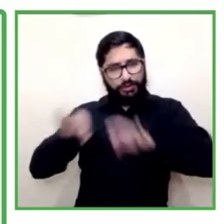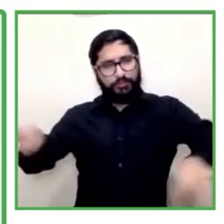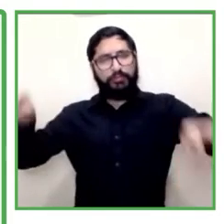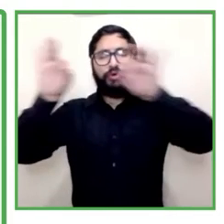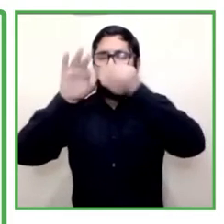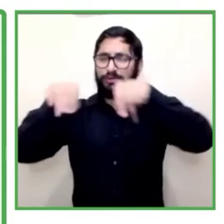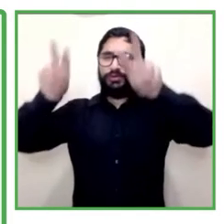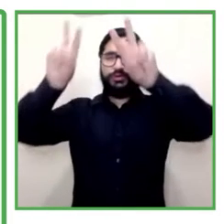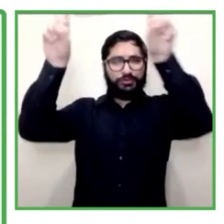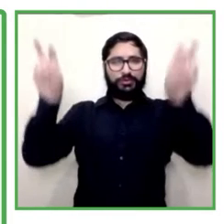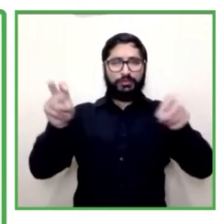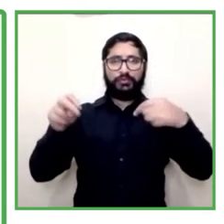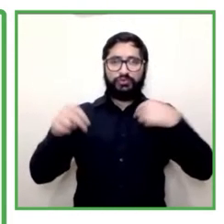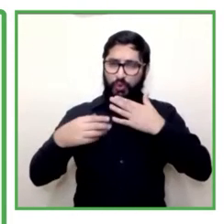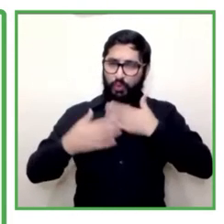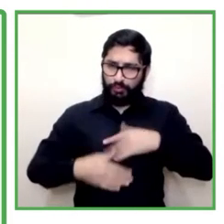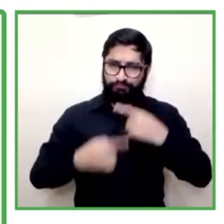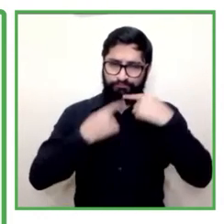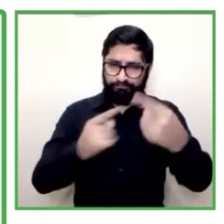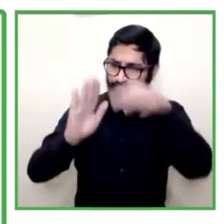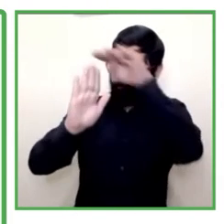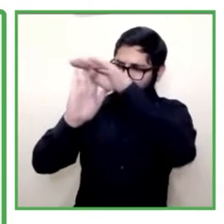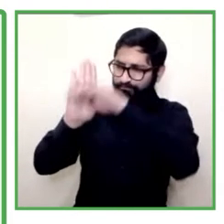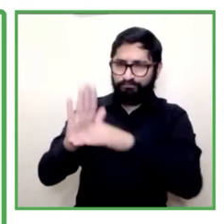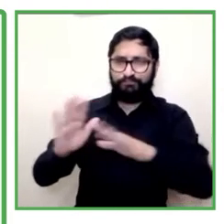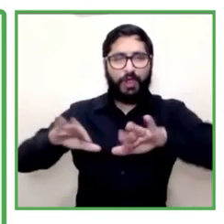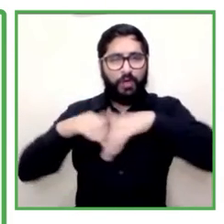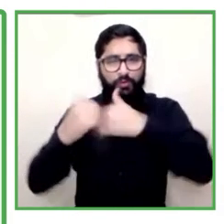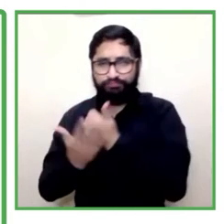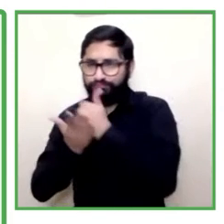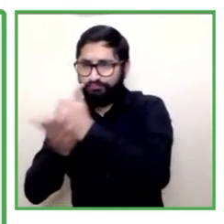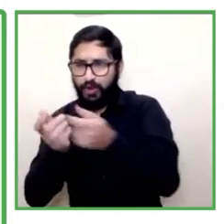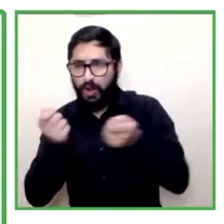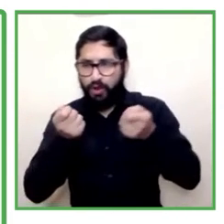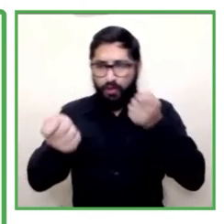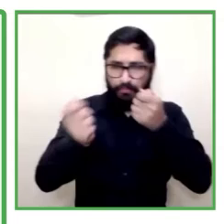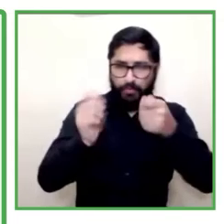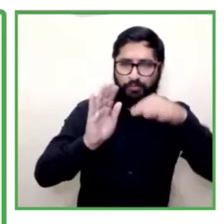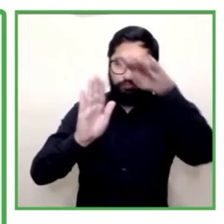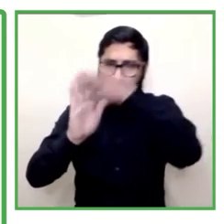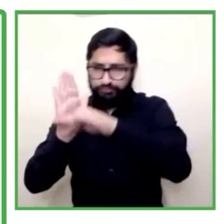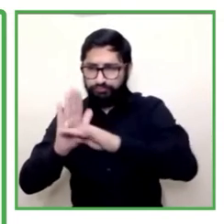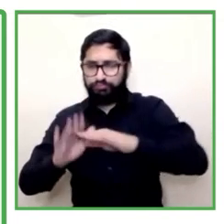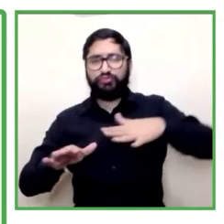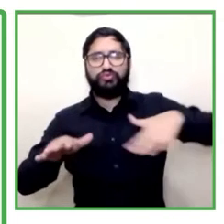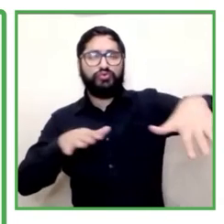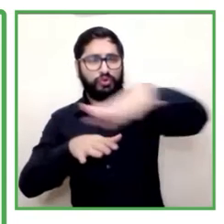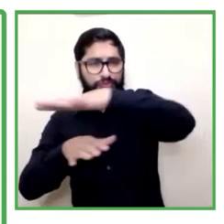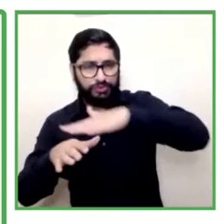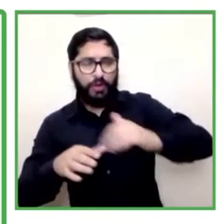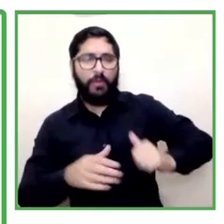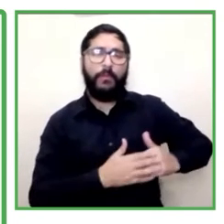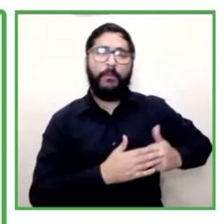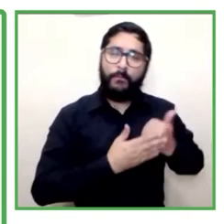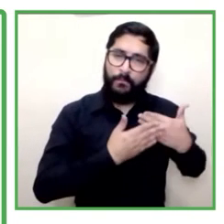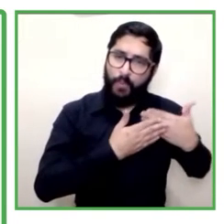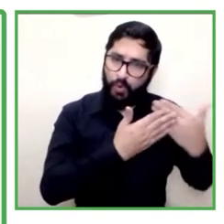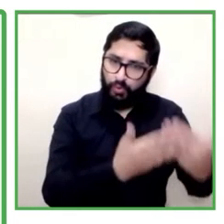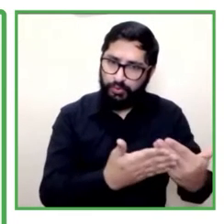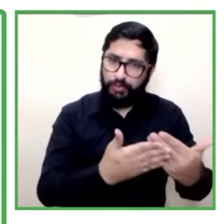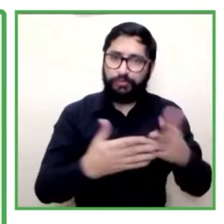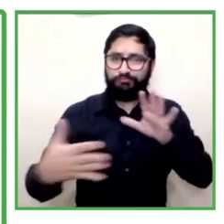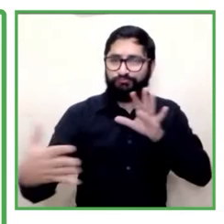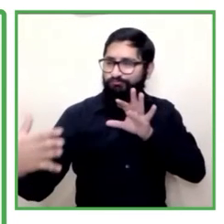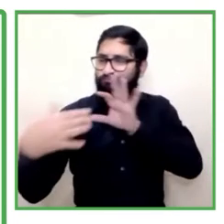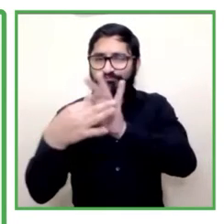habla que está la base de la economía social y solidaria, que es un movimiento económico que está ligado al cooperativismo y que en el fondo tiene que ir con el